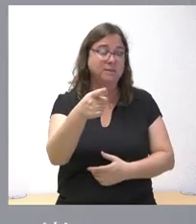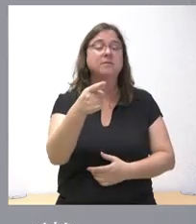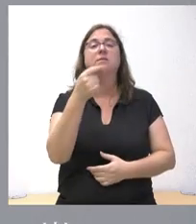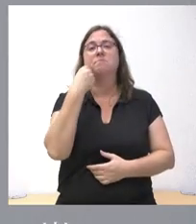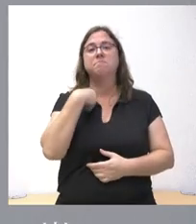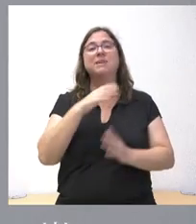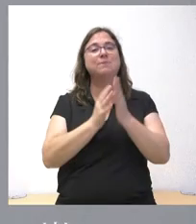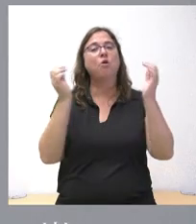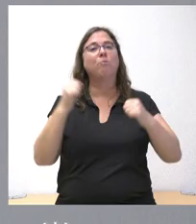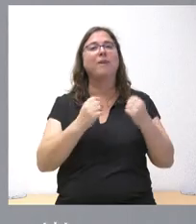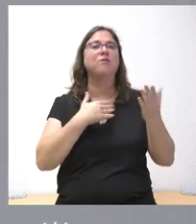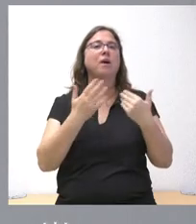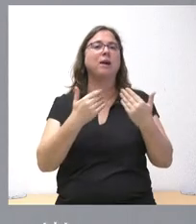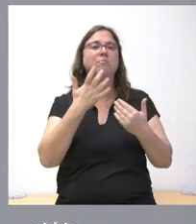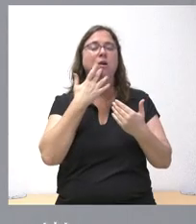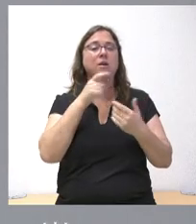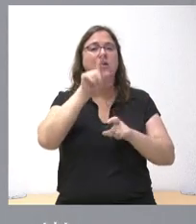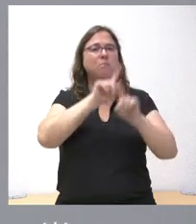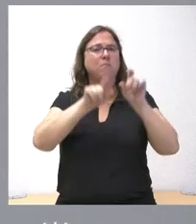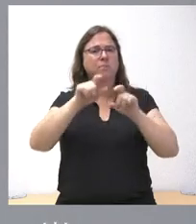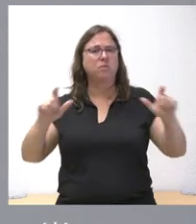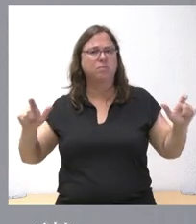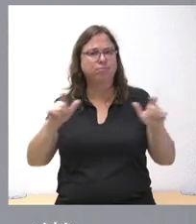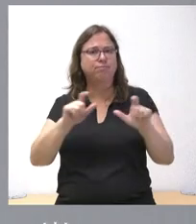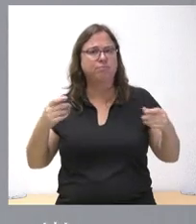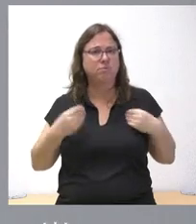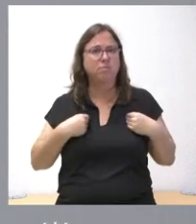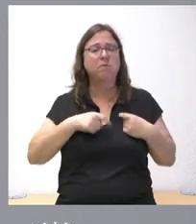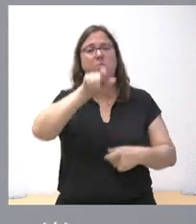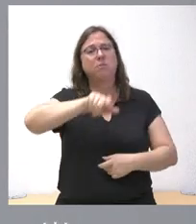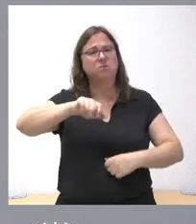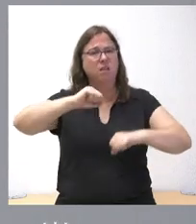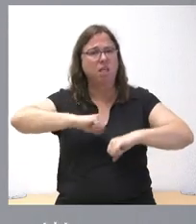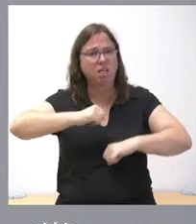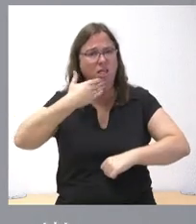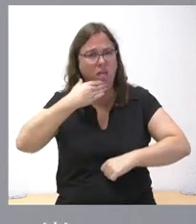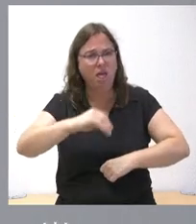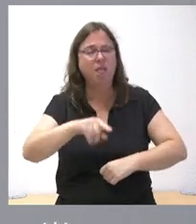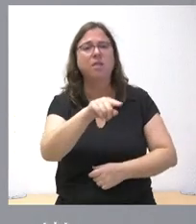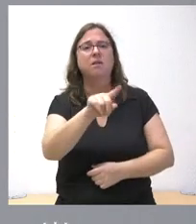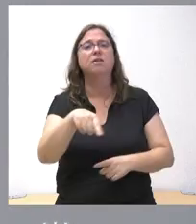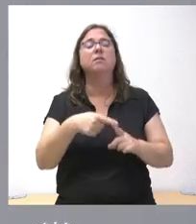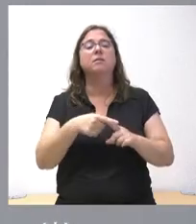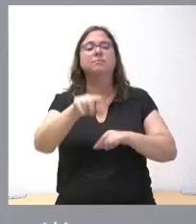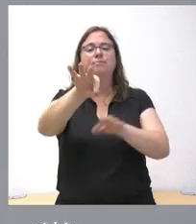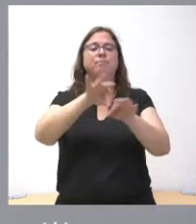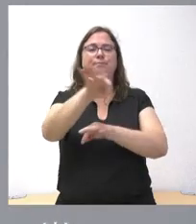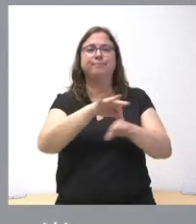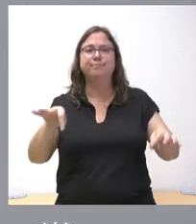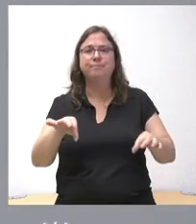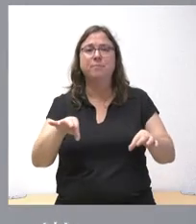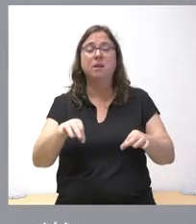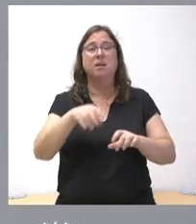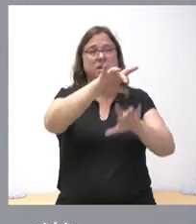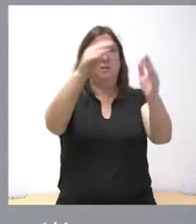de demografía, se habla de envejecimiento, se habla de superficie, se habla de dispersión